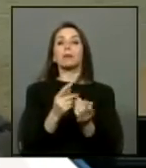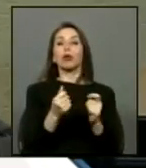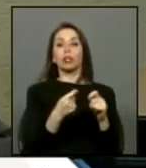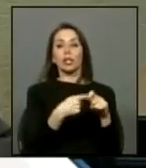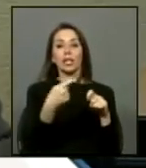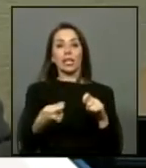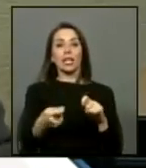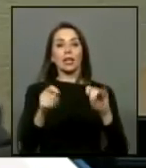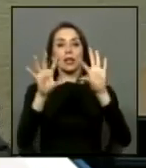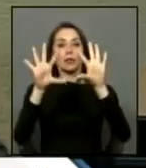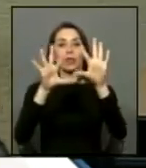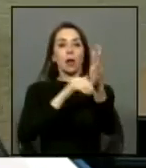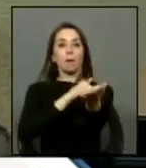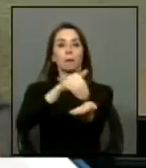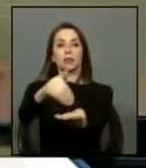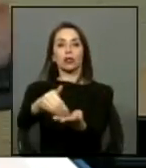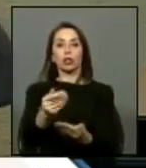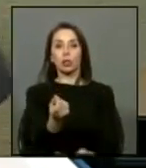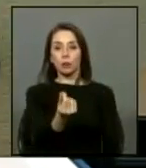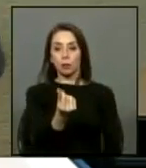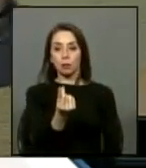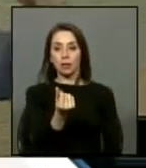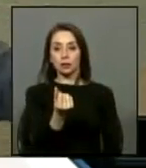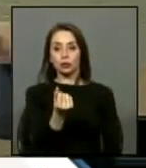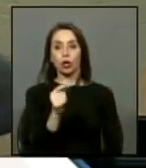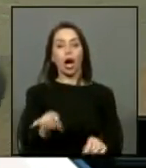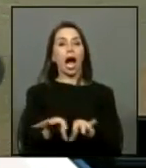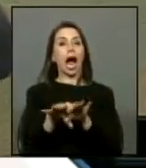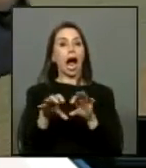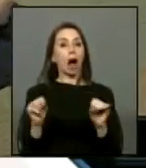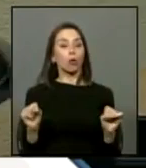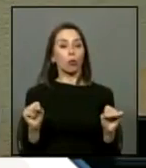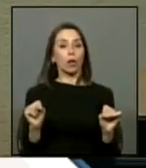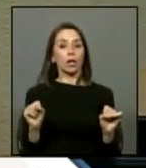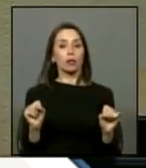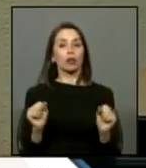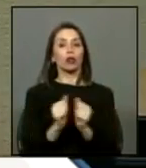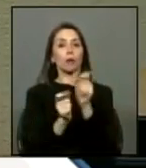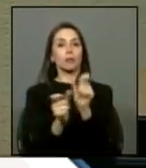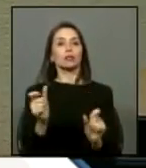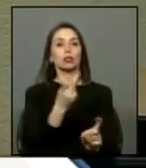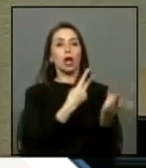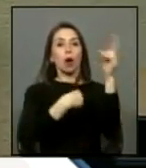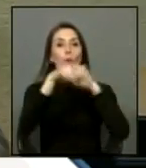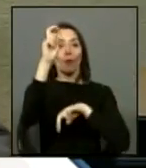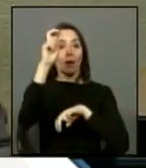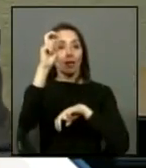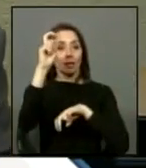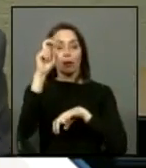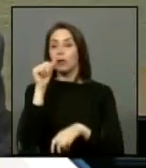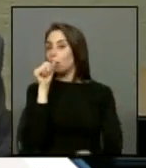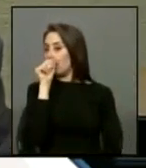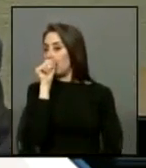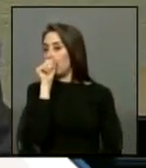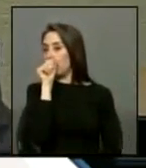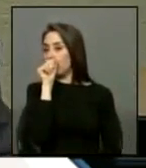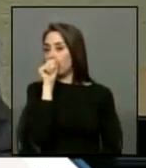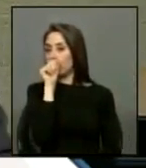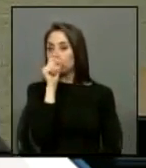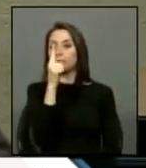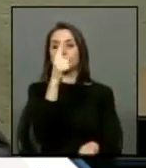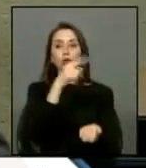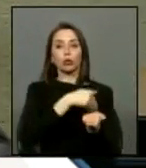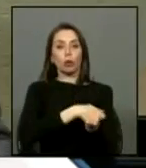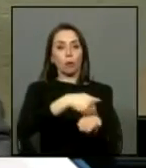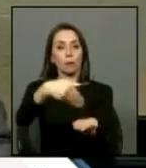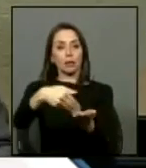es por 10 millones de pesos ese fue el acuerdo que hicieron con los huelguistas pero un millón de pesos lo